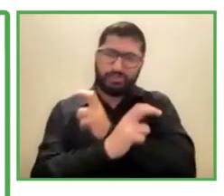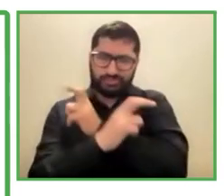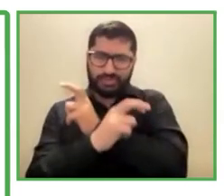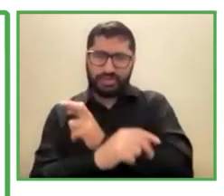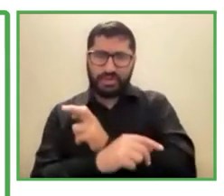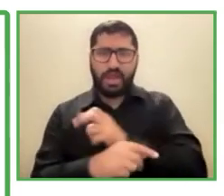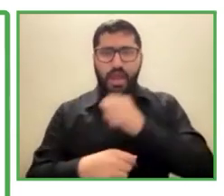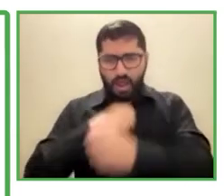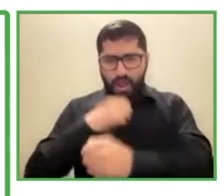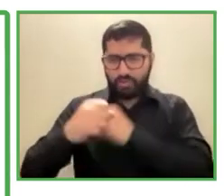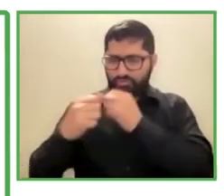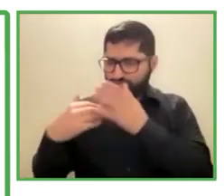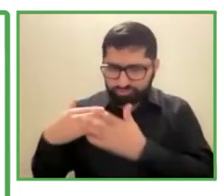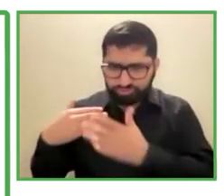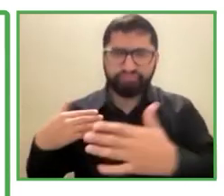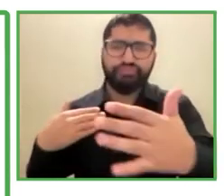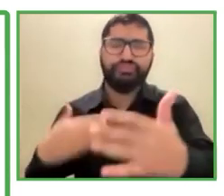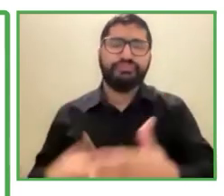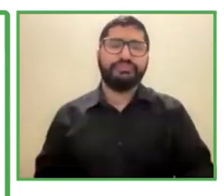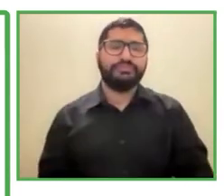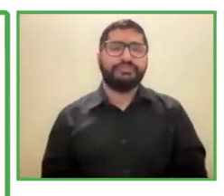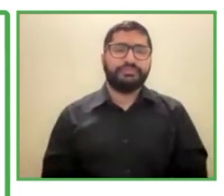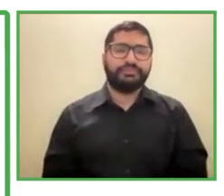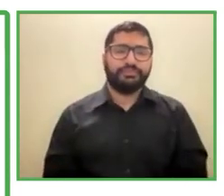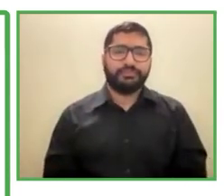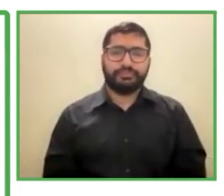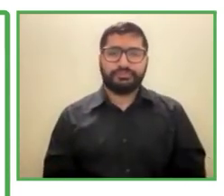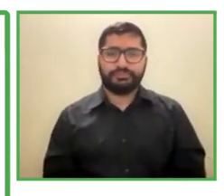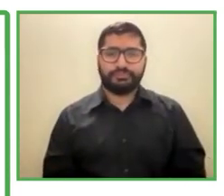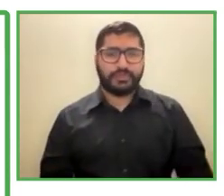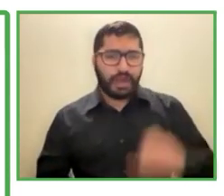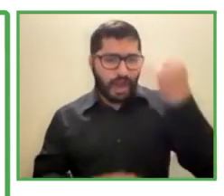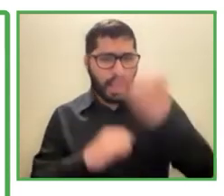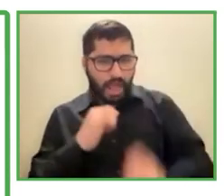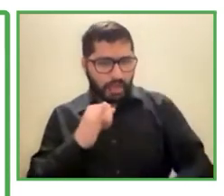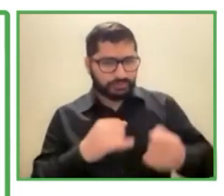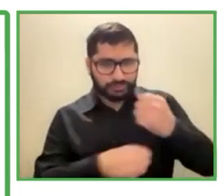en los últimos años trabajamos mucho con